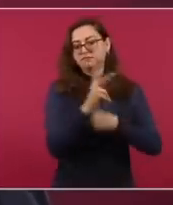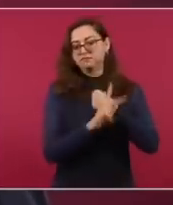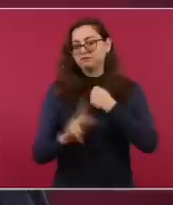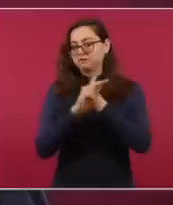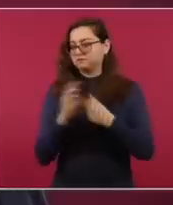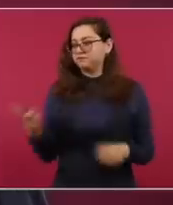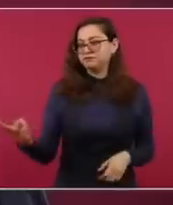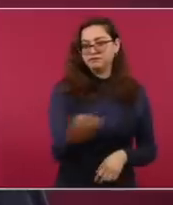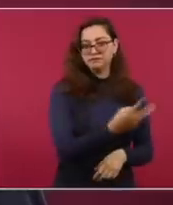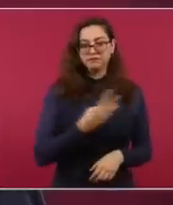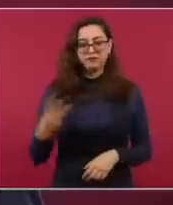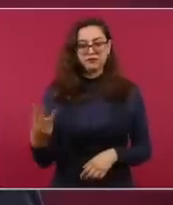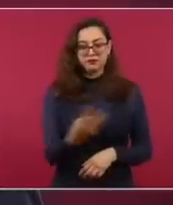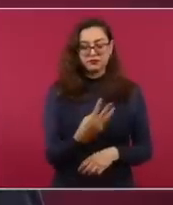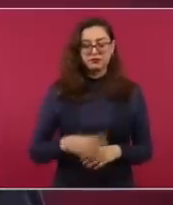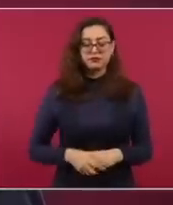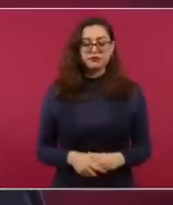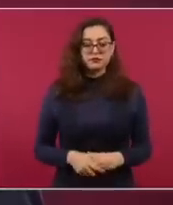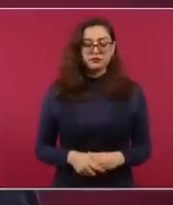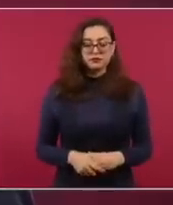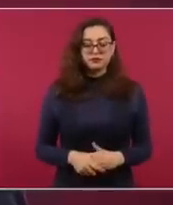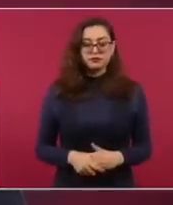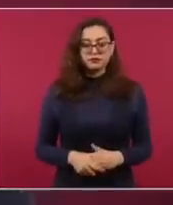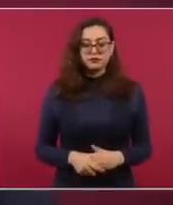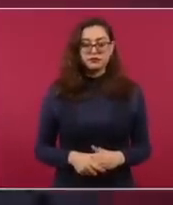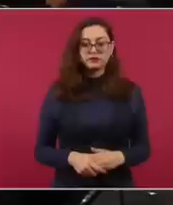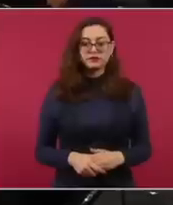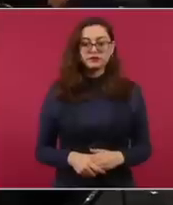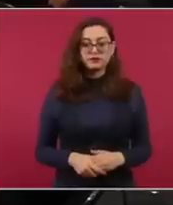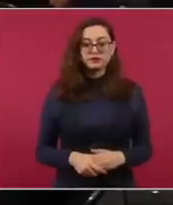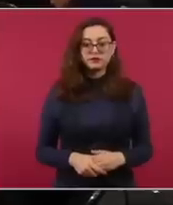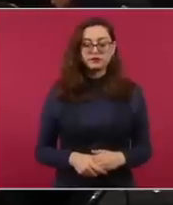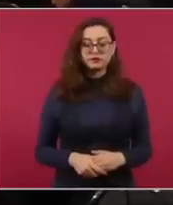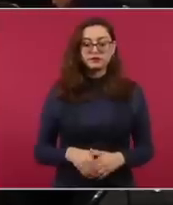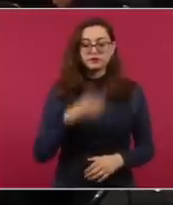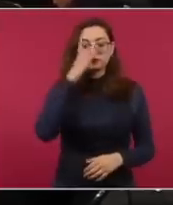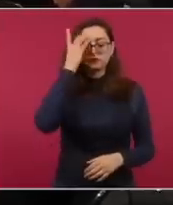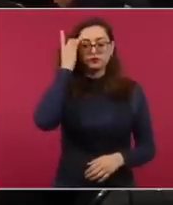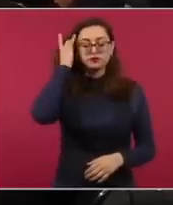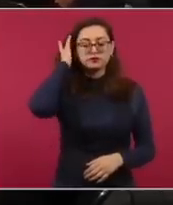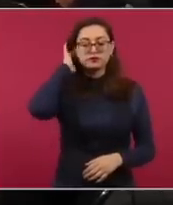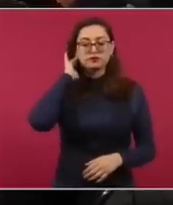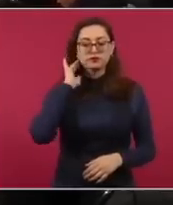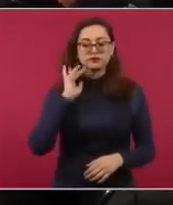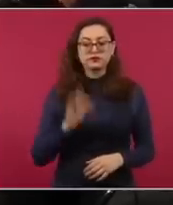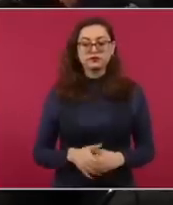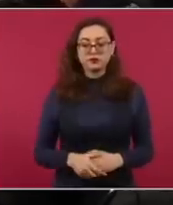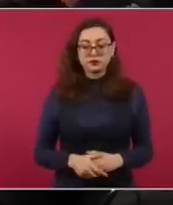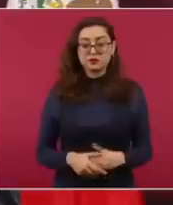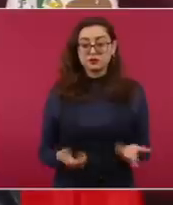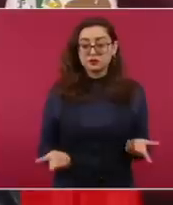No se trató ningún tema o no hubo ninguna